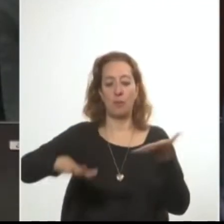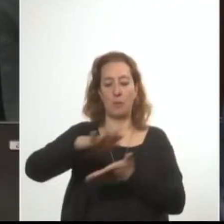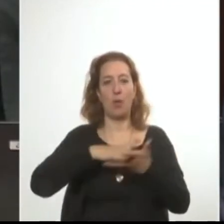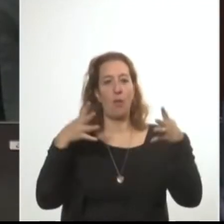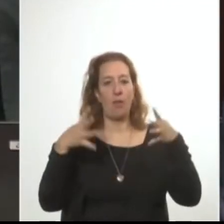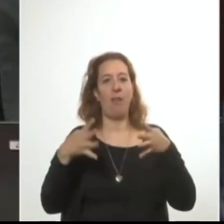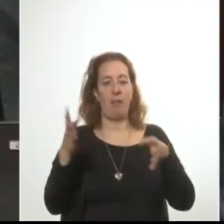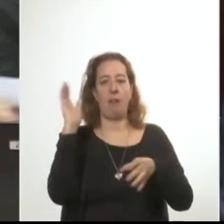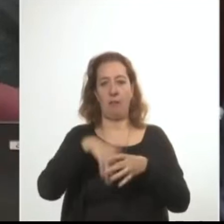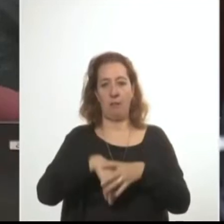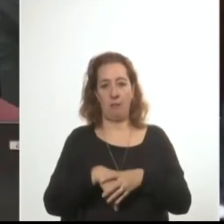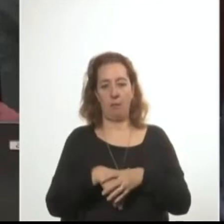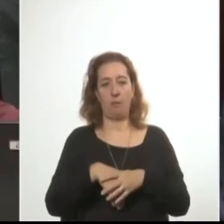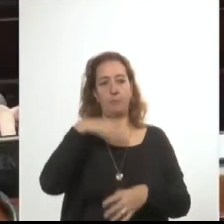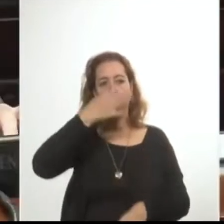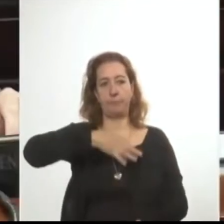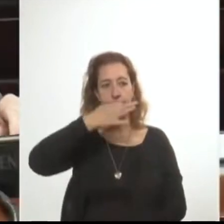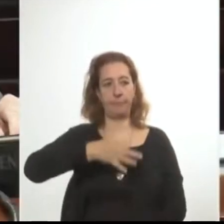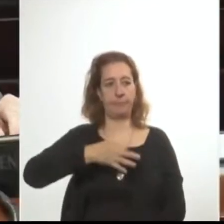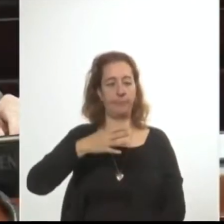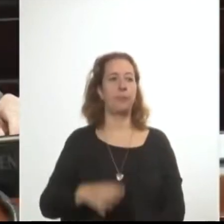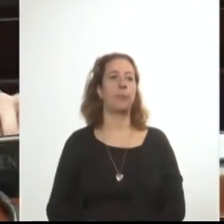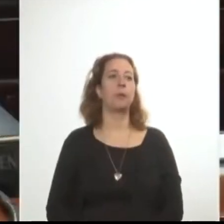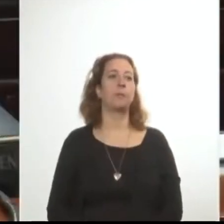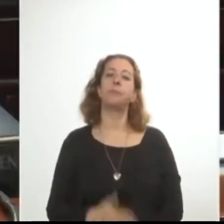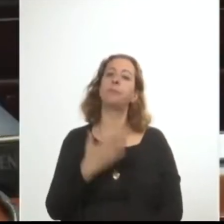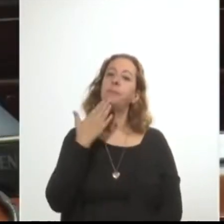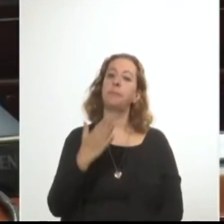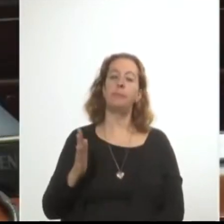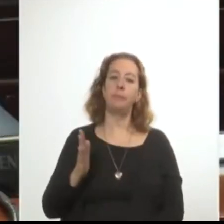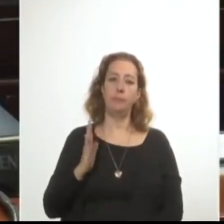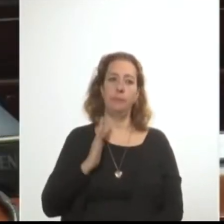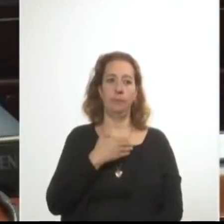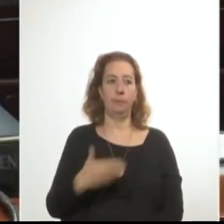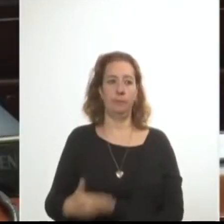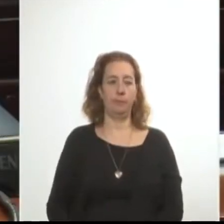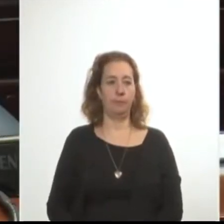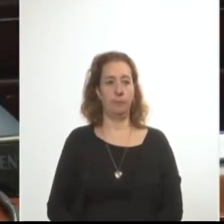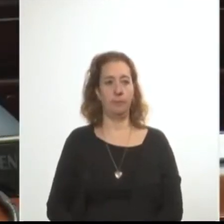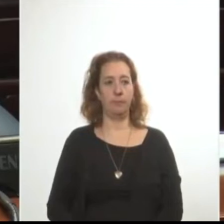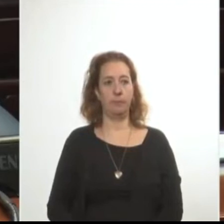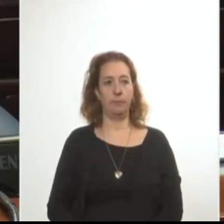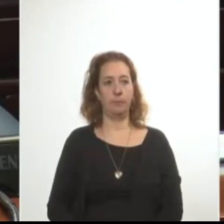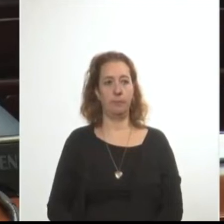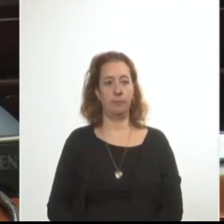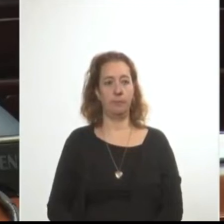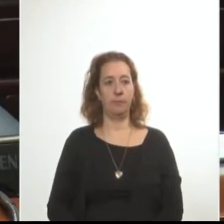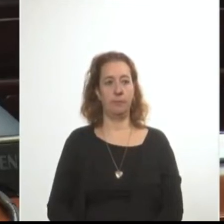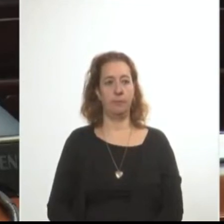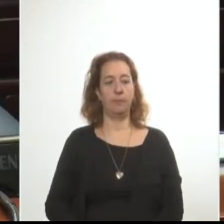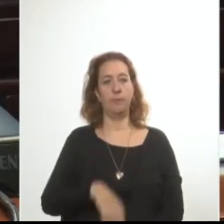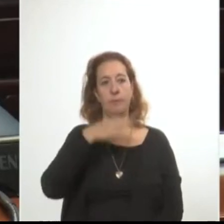Tiene la palabra el senador Manini Ríos. Gracias, señora Presidenta. Las palabras